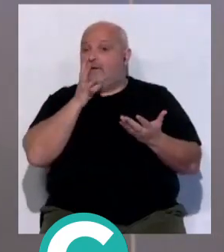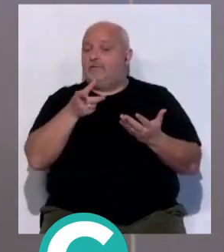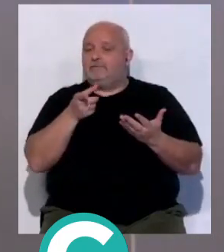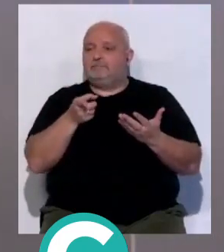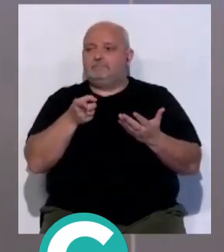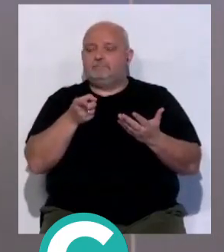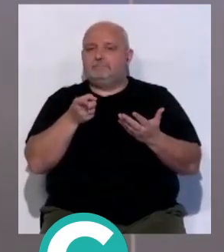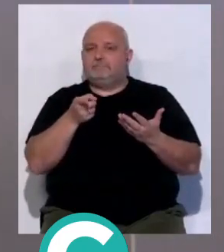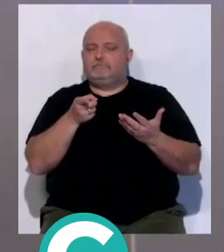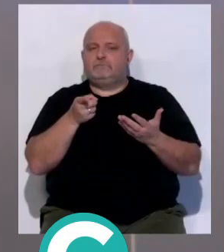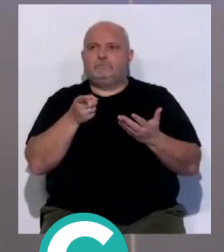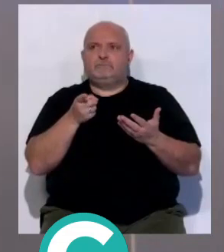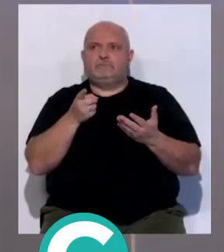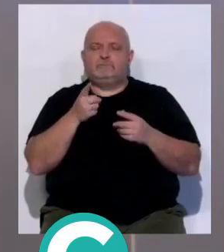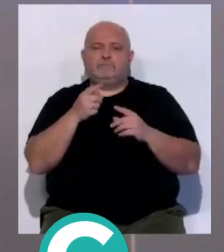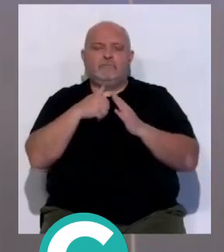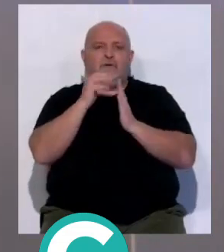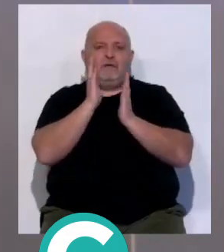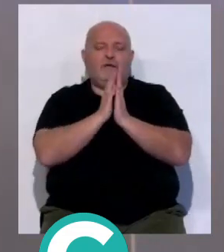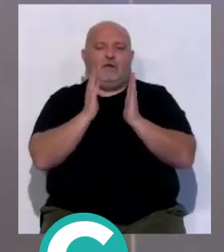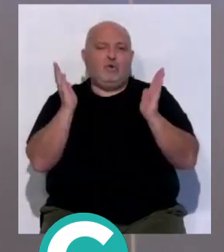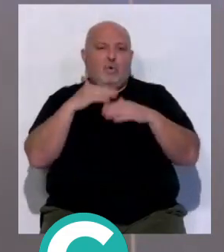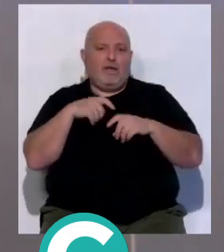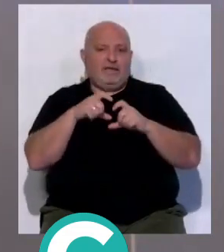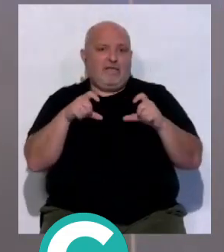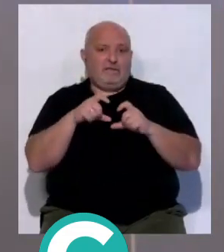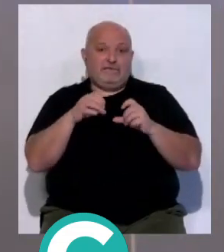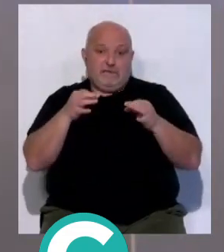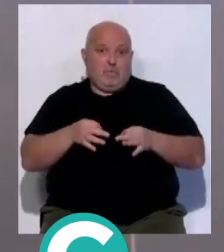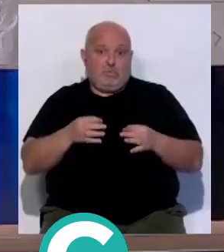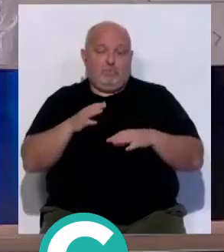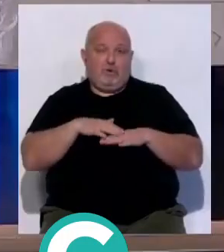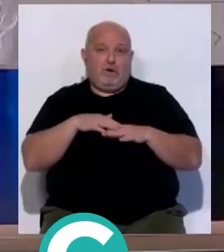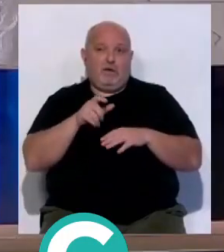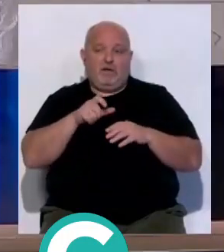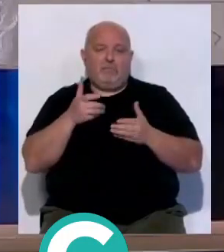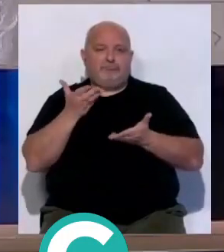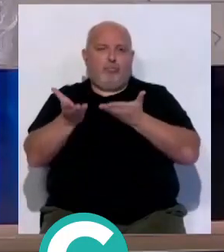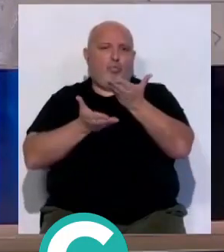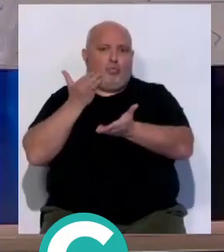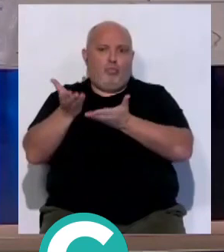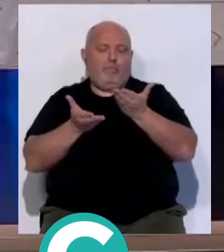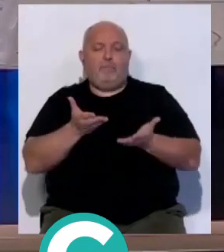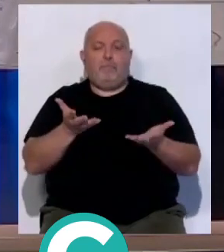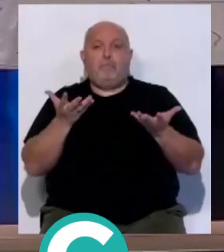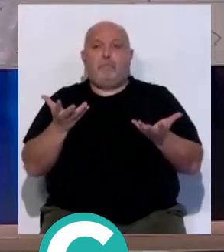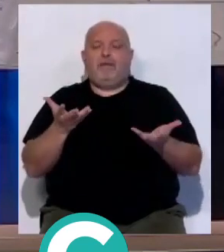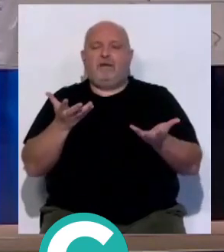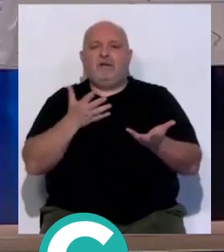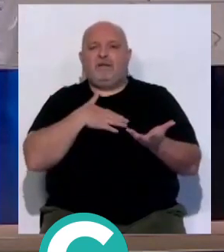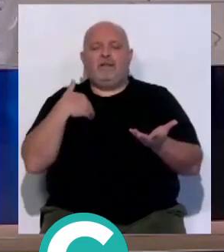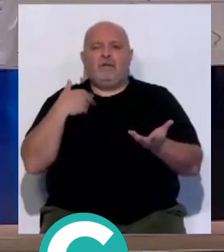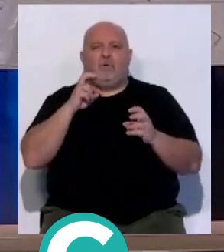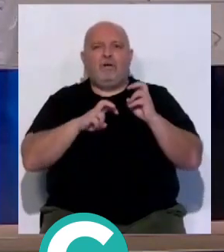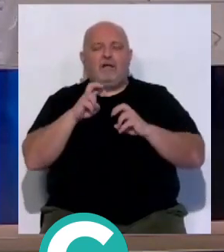se va a colgar el cartel de no hay billetes seguramente porque hay mucha demanda, pero esa demanda se pretende